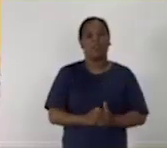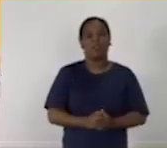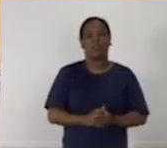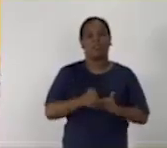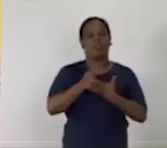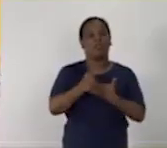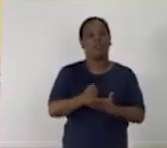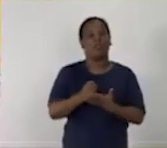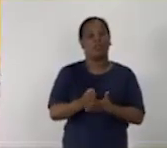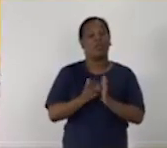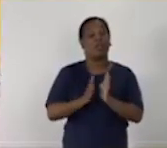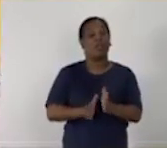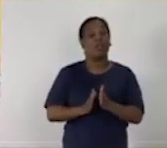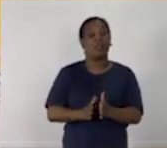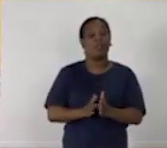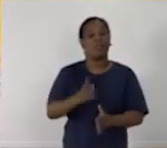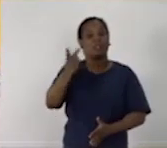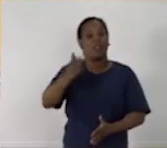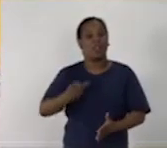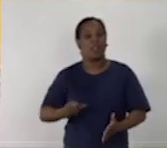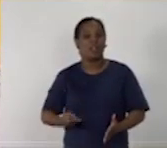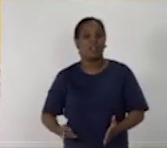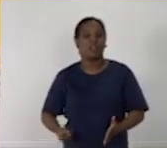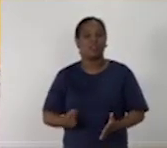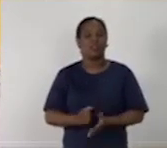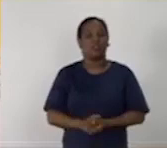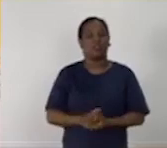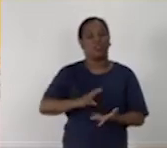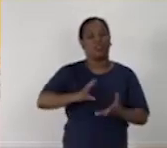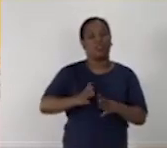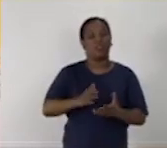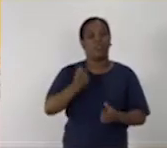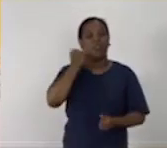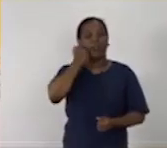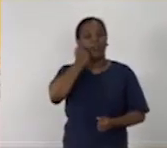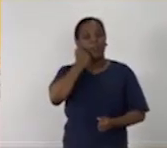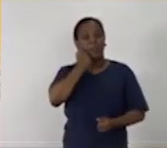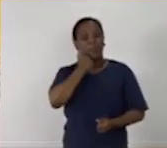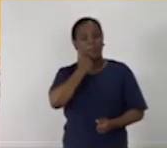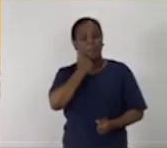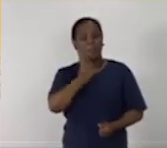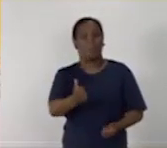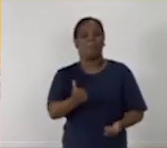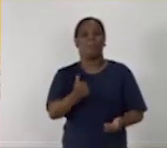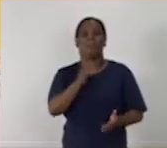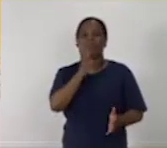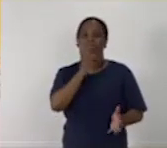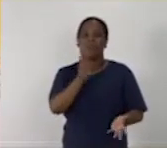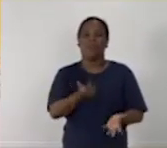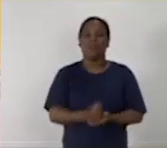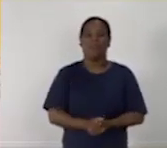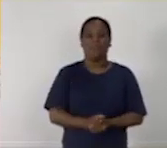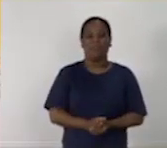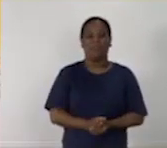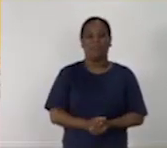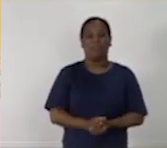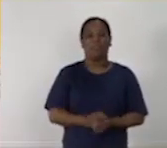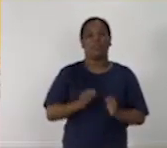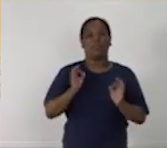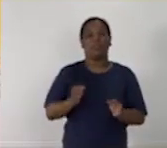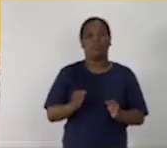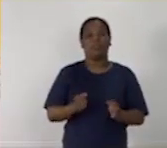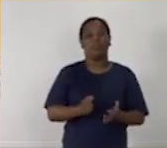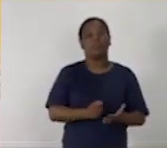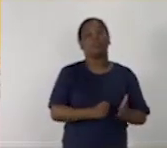les muestro que los ayudarán a ejercitar la lectura de una forma más agradable. Y también deben